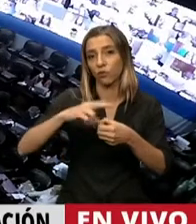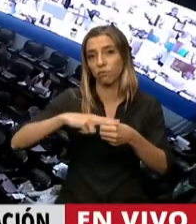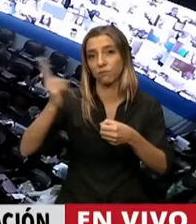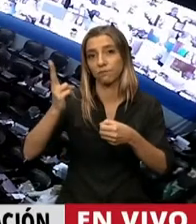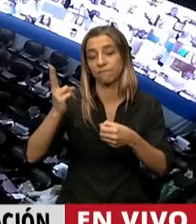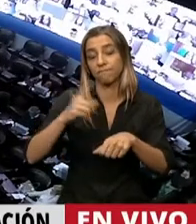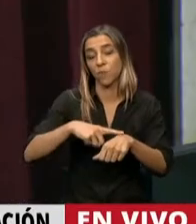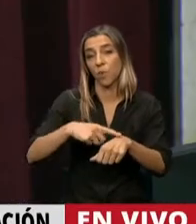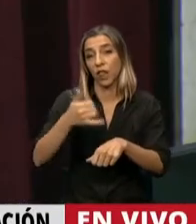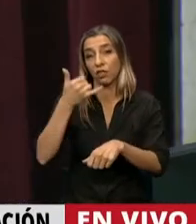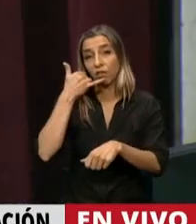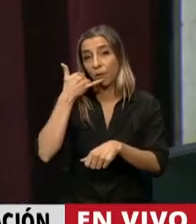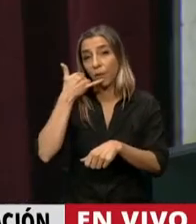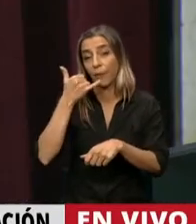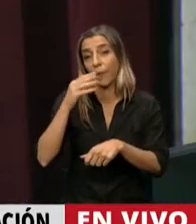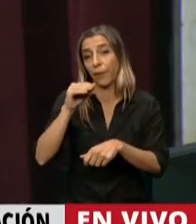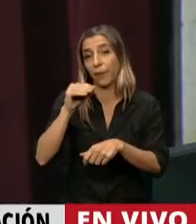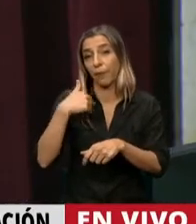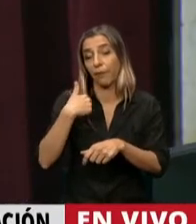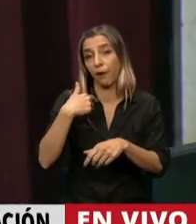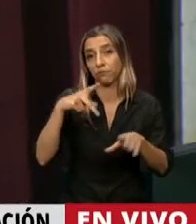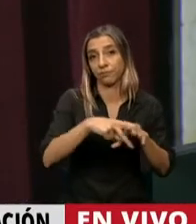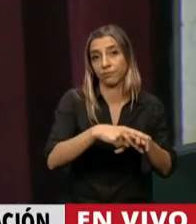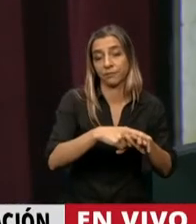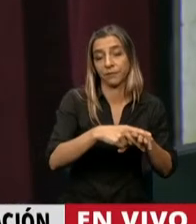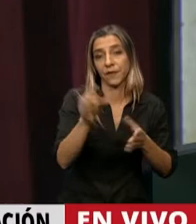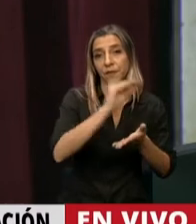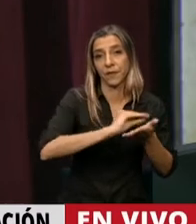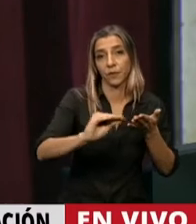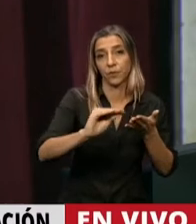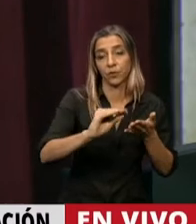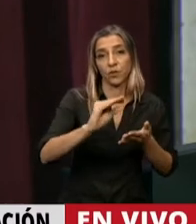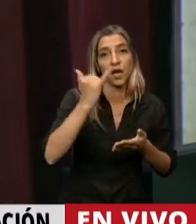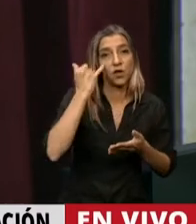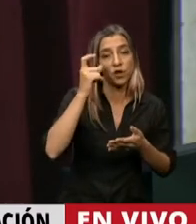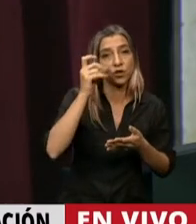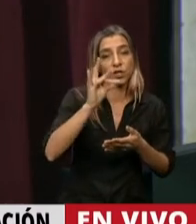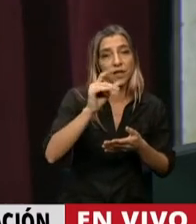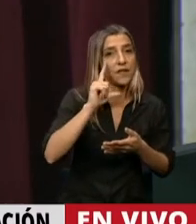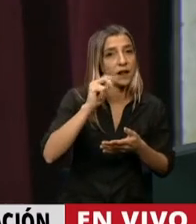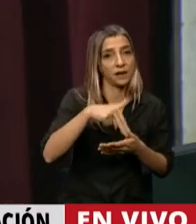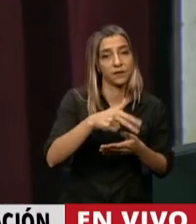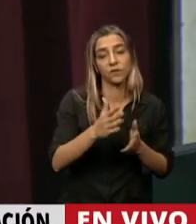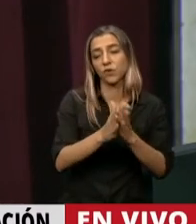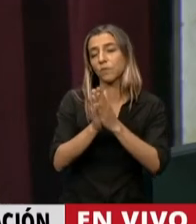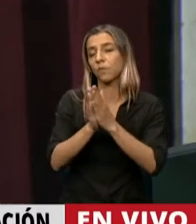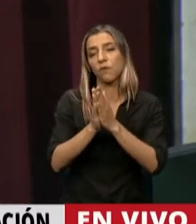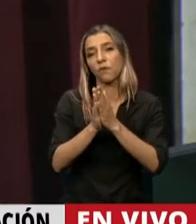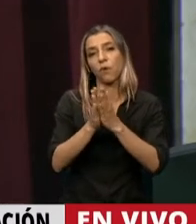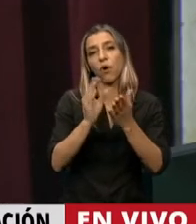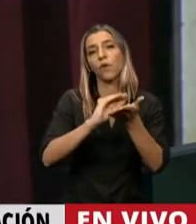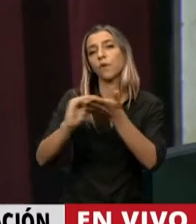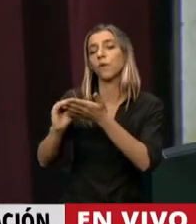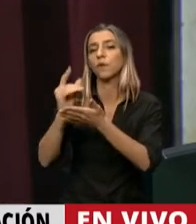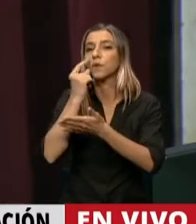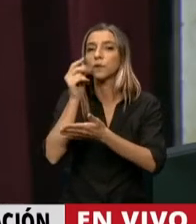hablaba por teléfono interrumpió al diputado Yedlin. Diputado Yedlin, continúe en el uso de la palabra, les pido por favor a los diputados y diputadas que